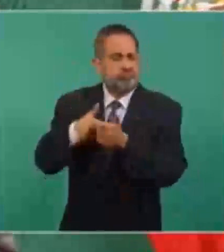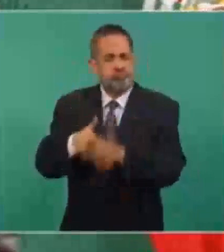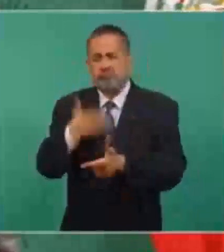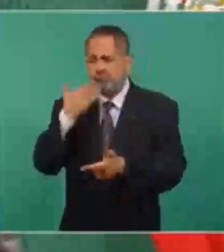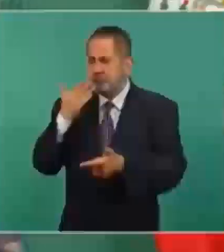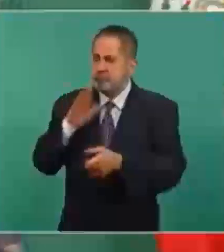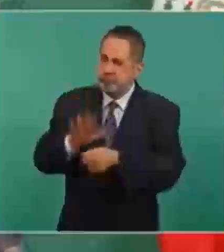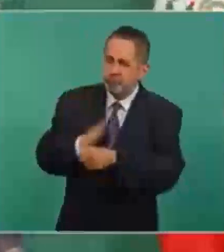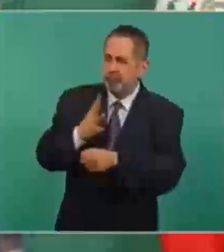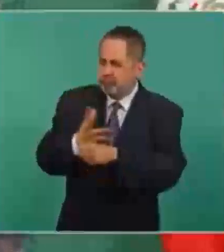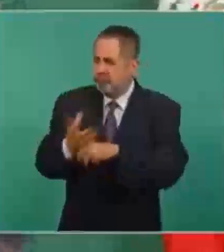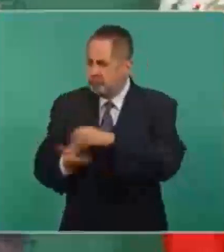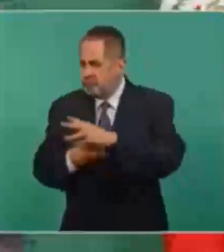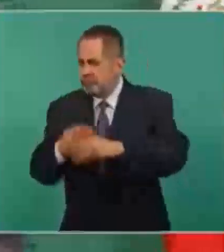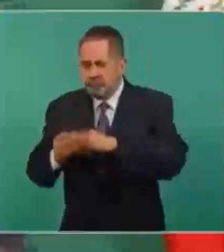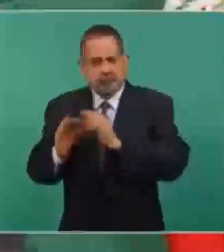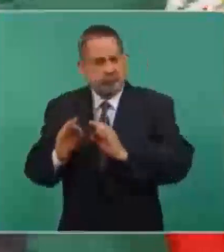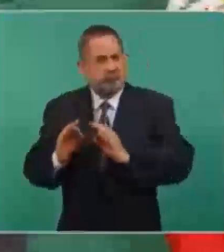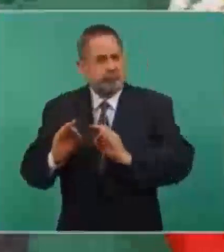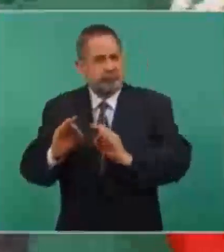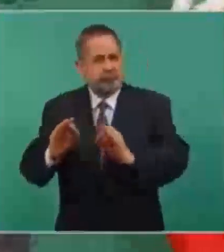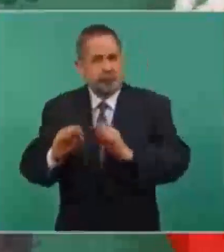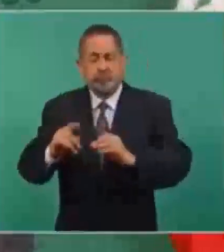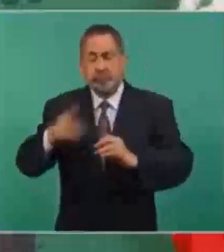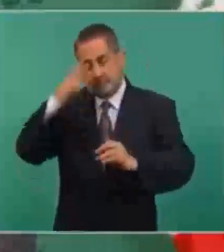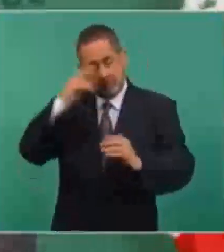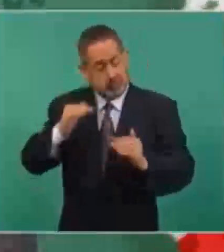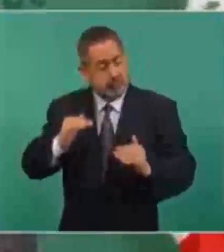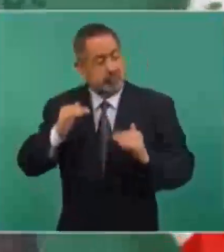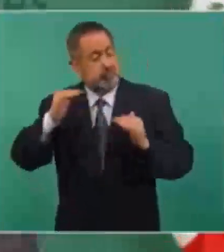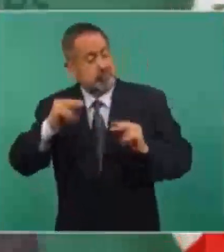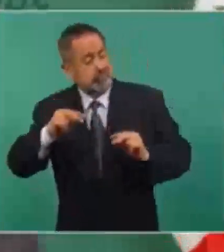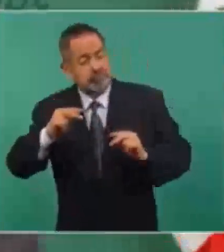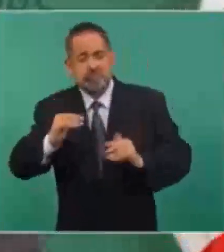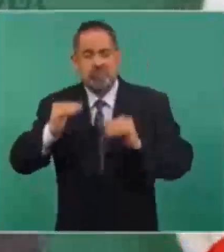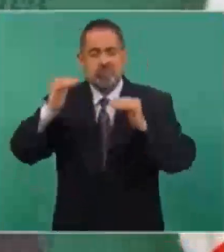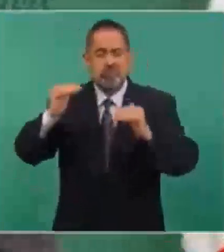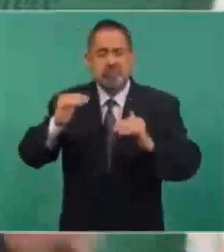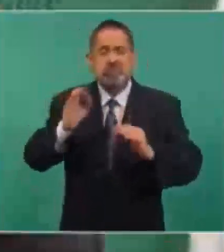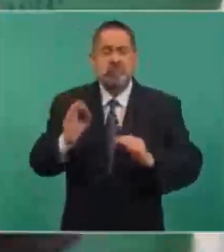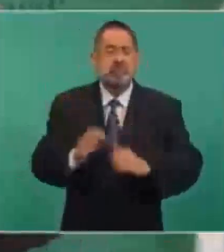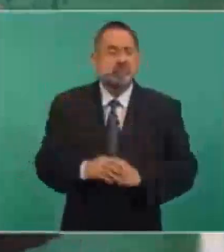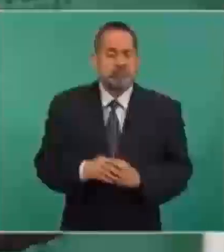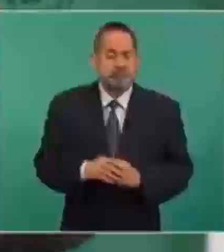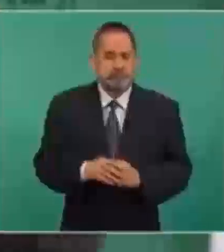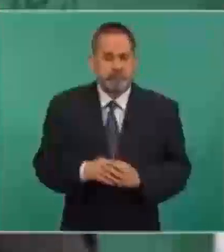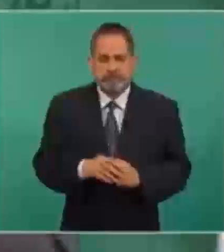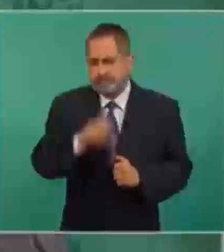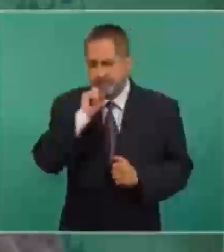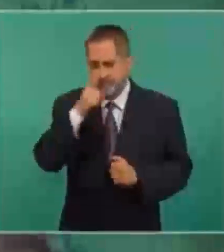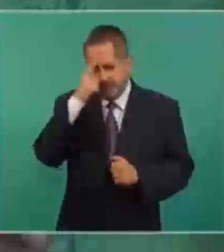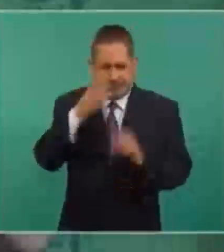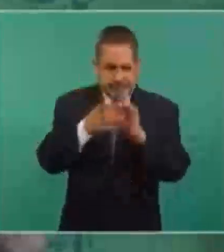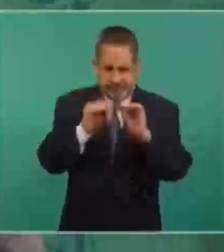también para ubicarnos.